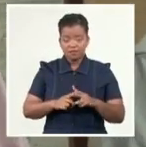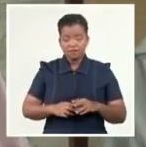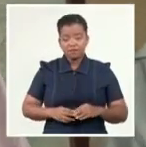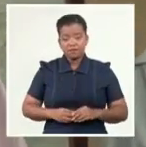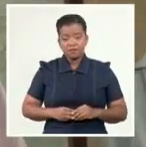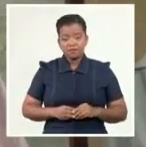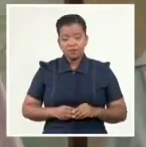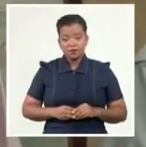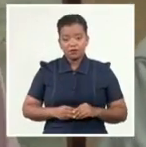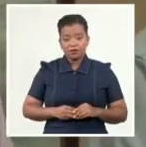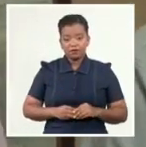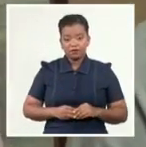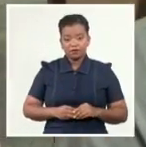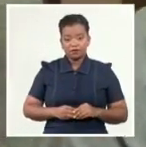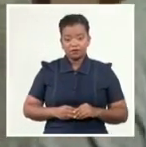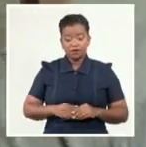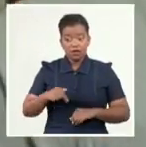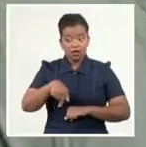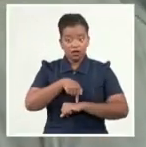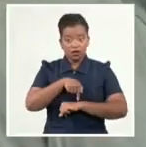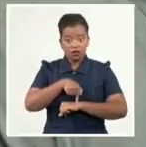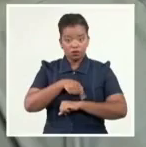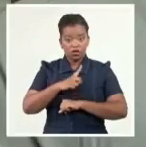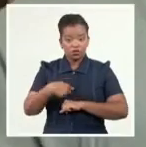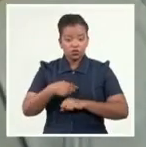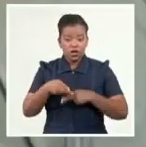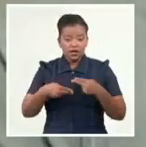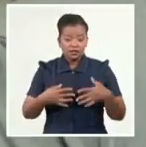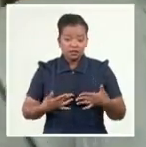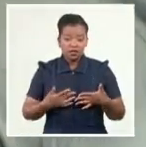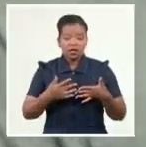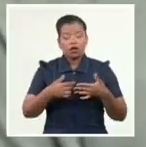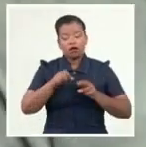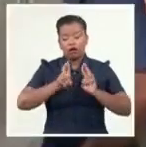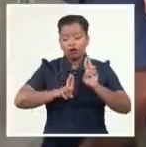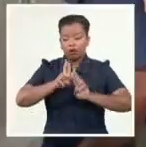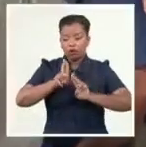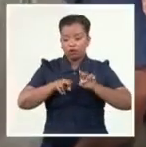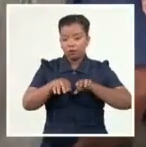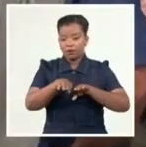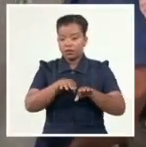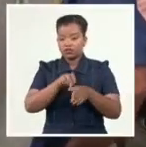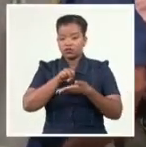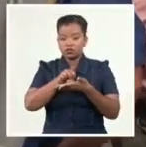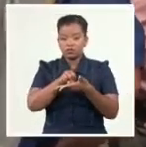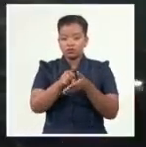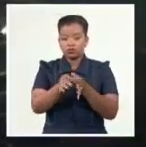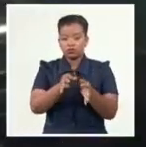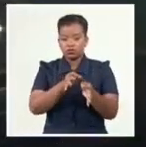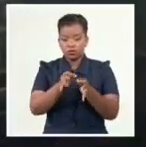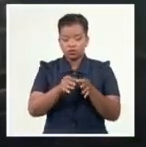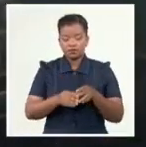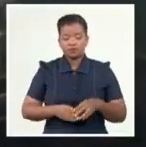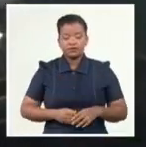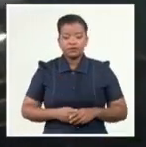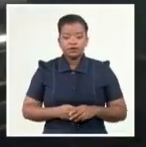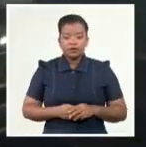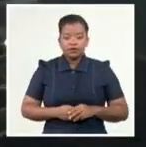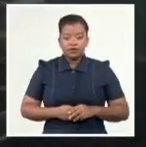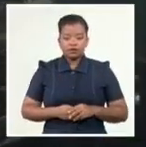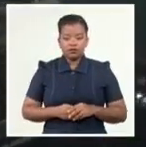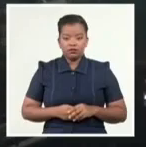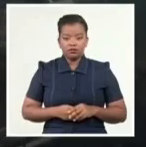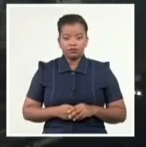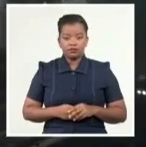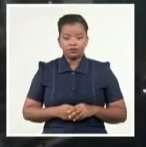flexión elástica y ya en este momento estábamos continuando la operación de puesta en servicio continuo, comenzamos a ser vacío. Durante su recorrido por